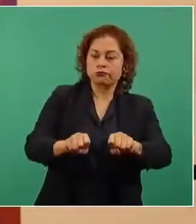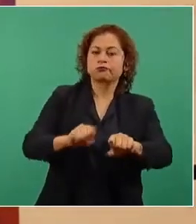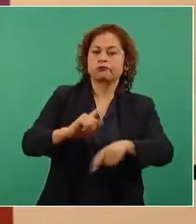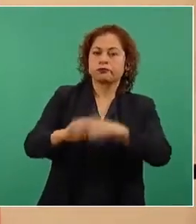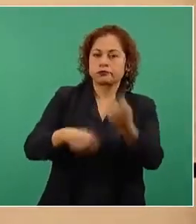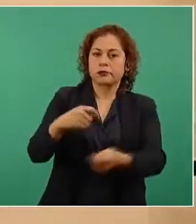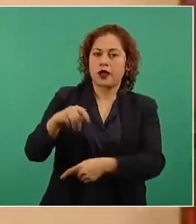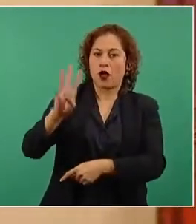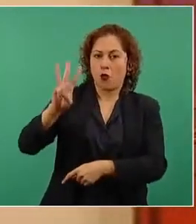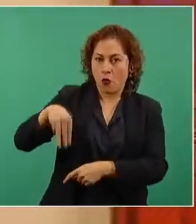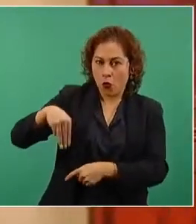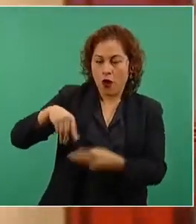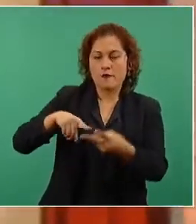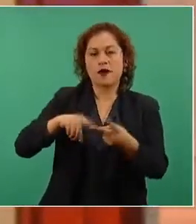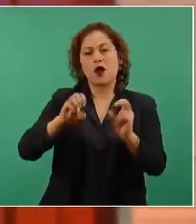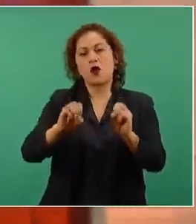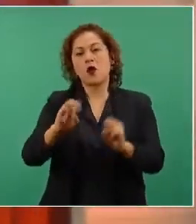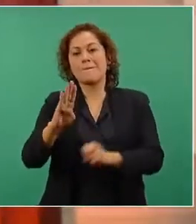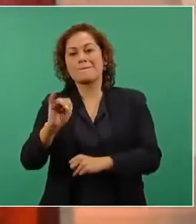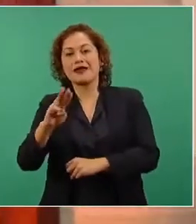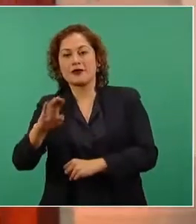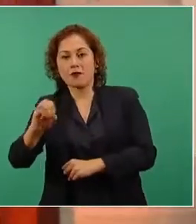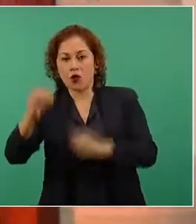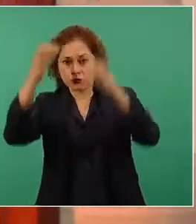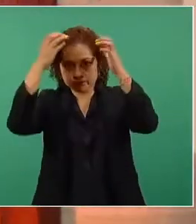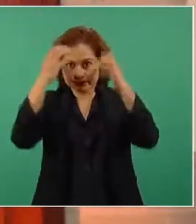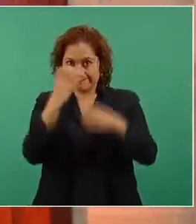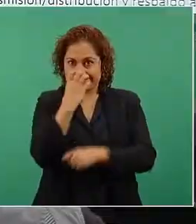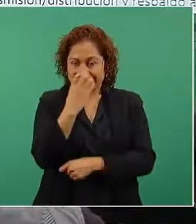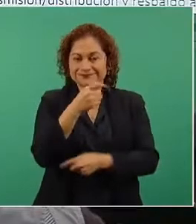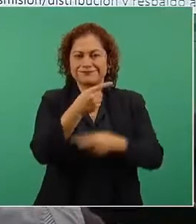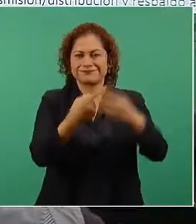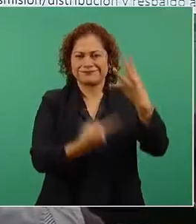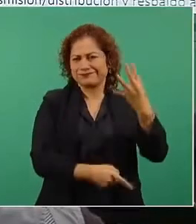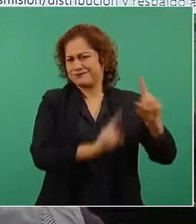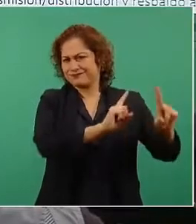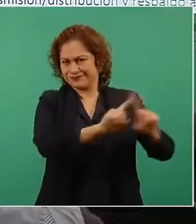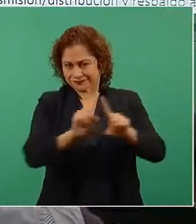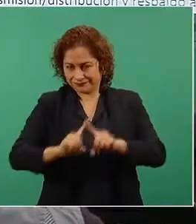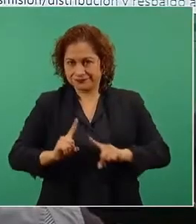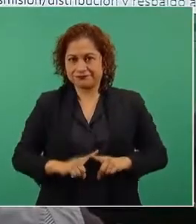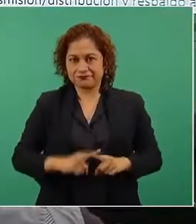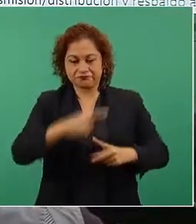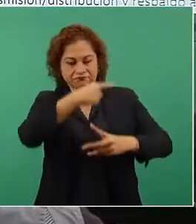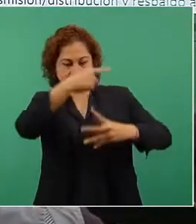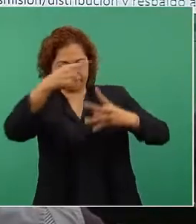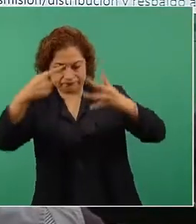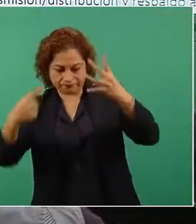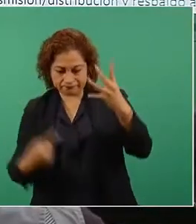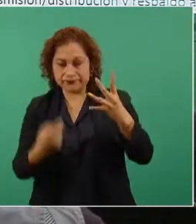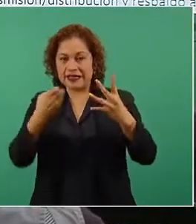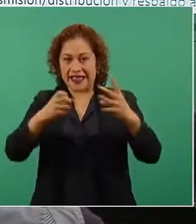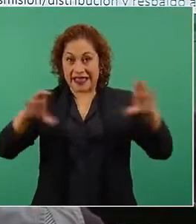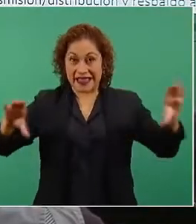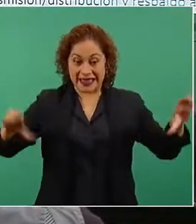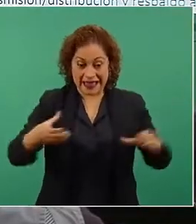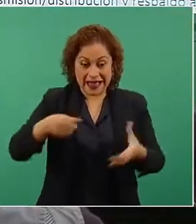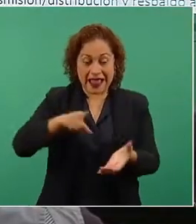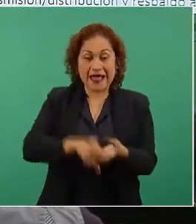la empresa Abimbo. Y hay muchas otras. Estas sociedades de autoabasto, que